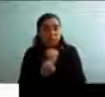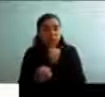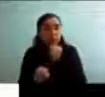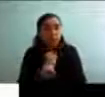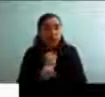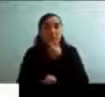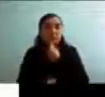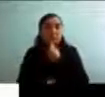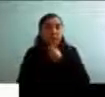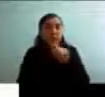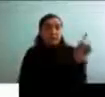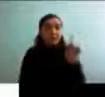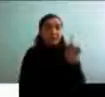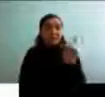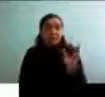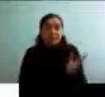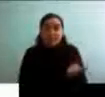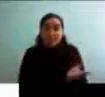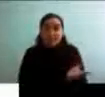fáciles.